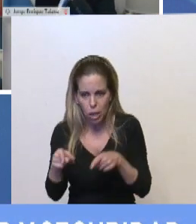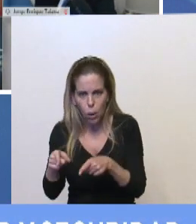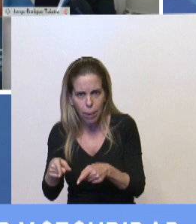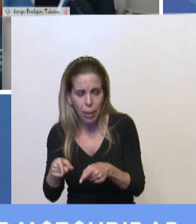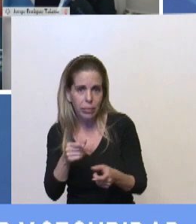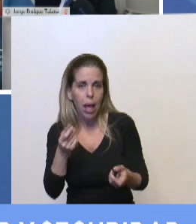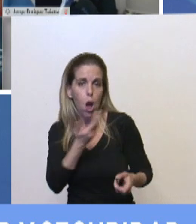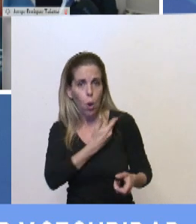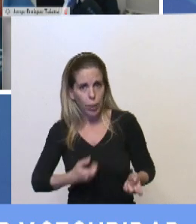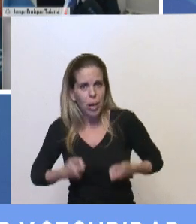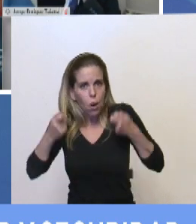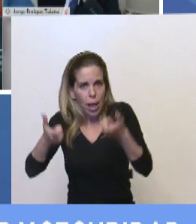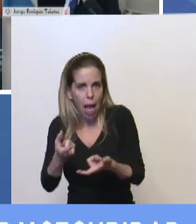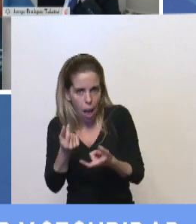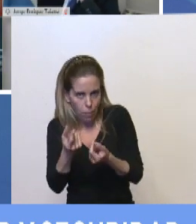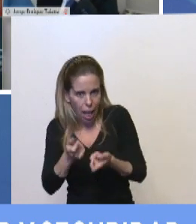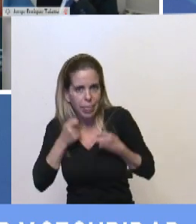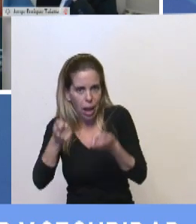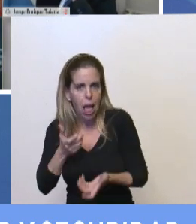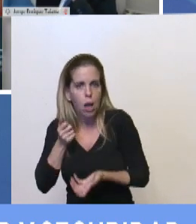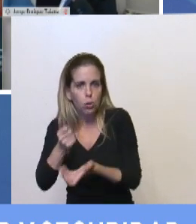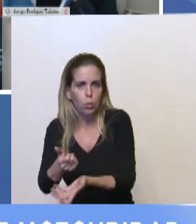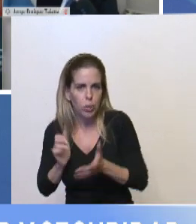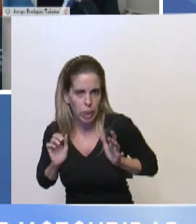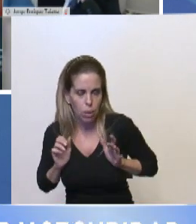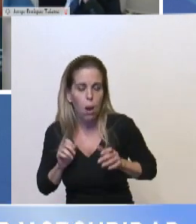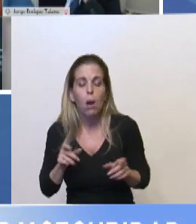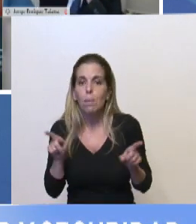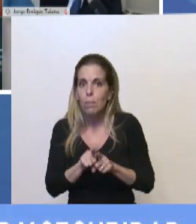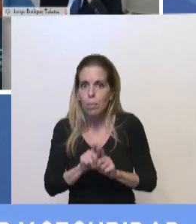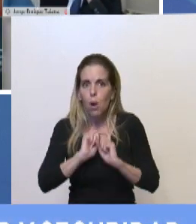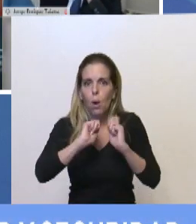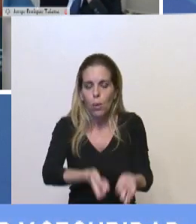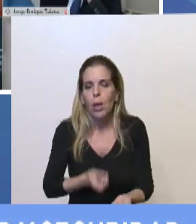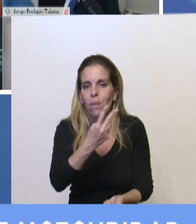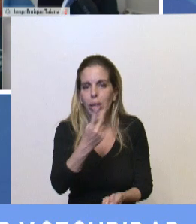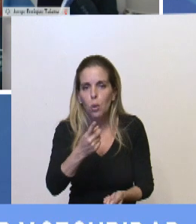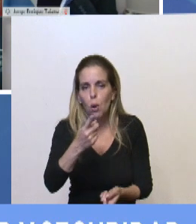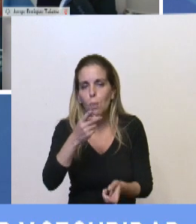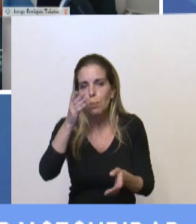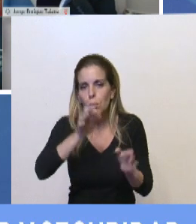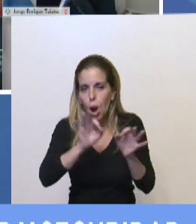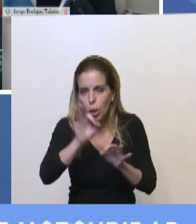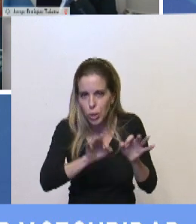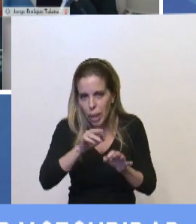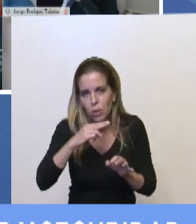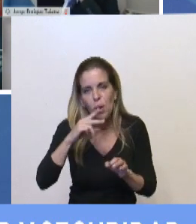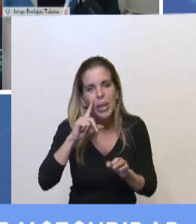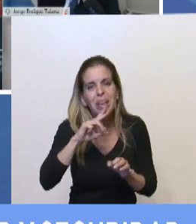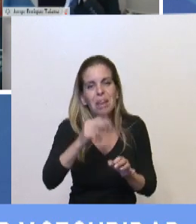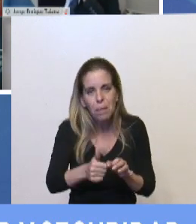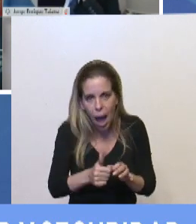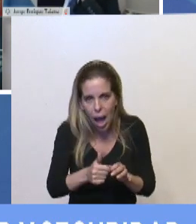colaborar con las víctimas de trata. El reintegro del 21% del IVA a los alimentos, que había que,